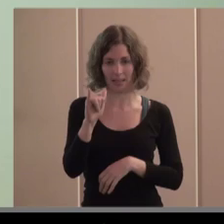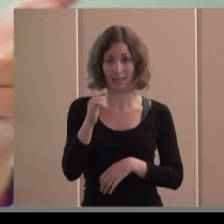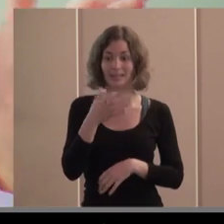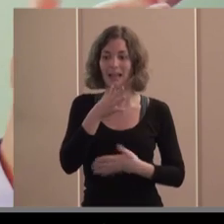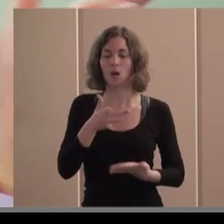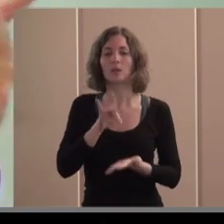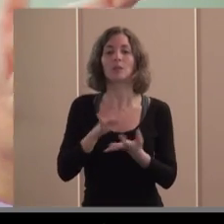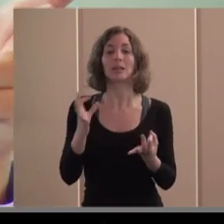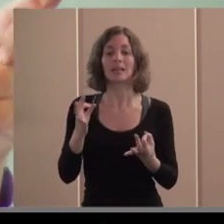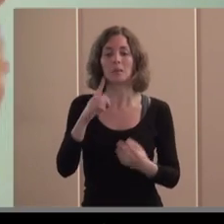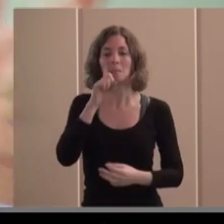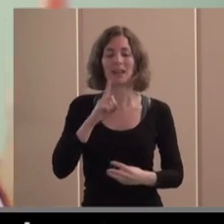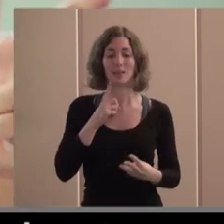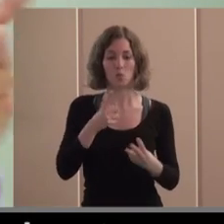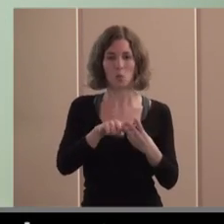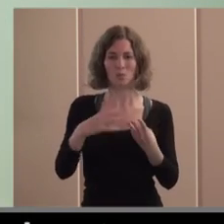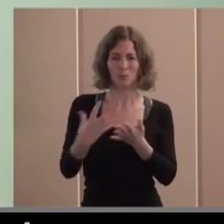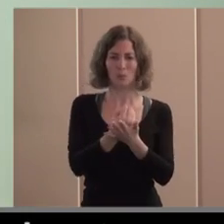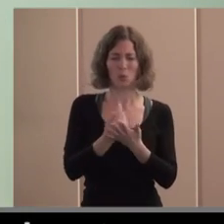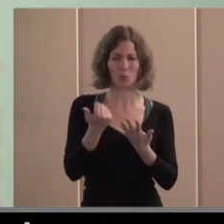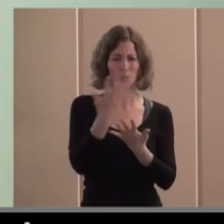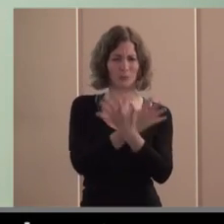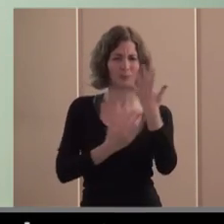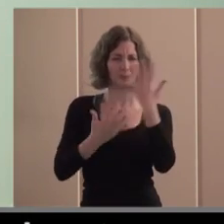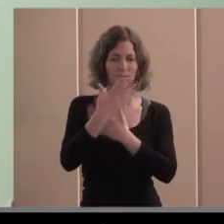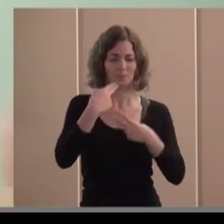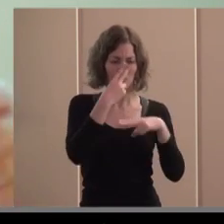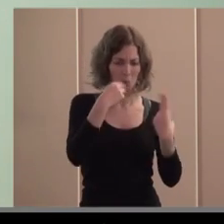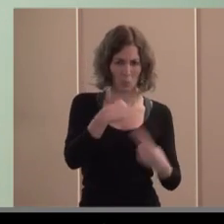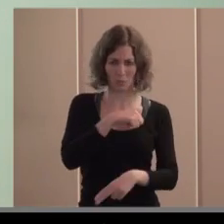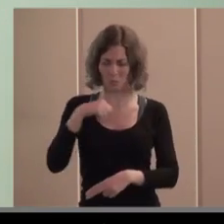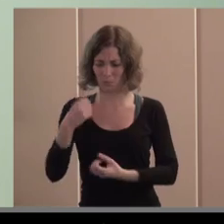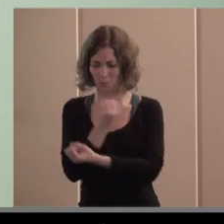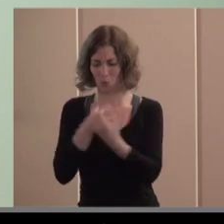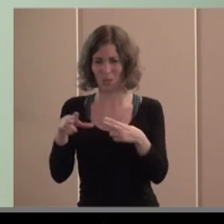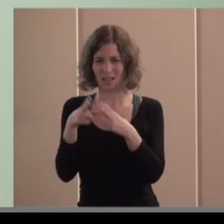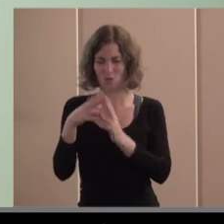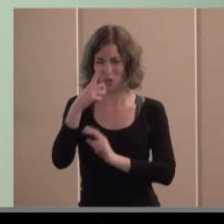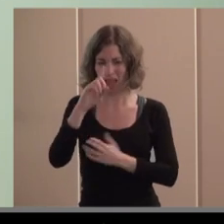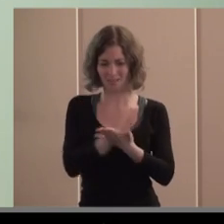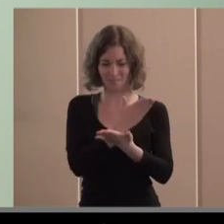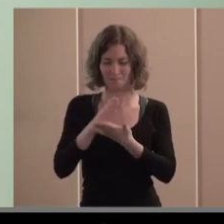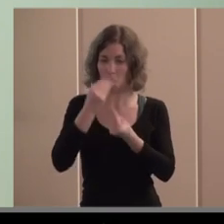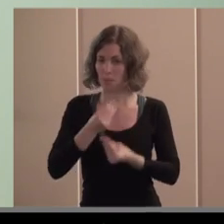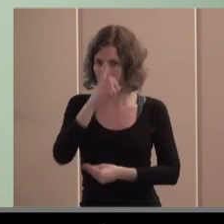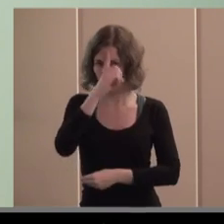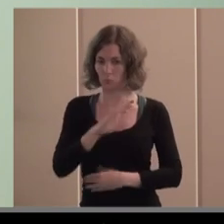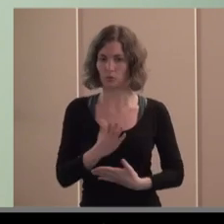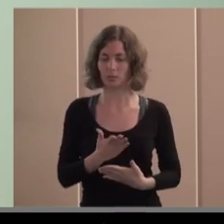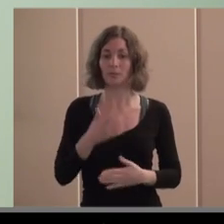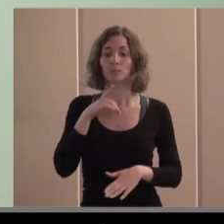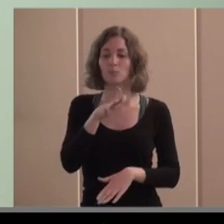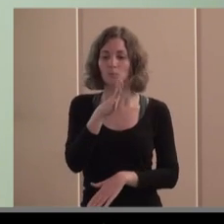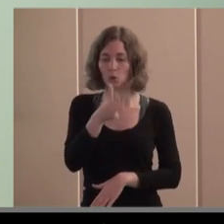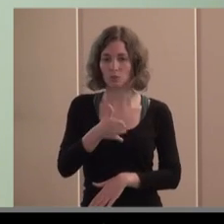crisis de frontera entre todo entre lo público lo privado y la economía social pues es lo que da lugar